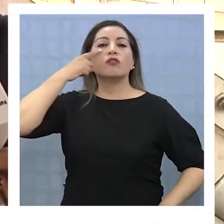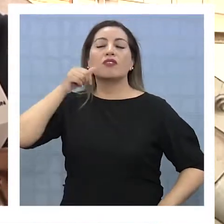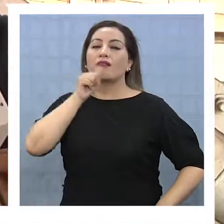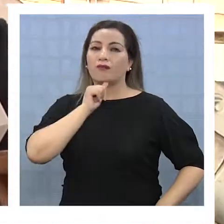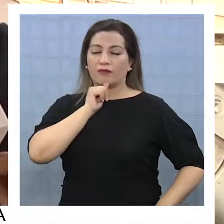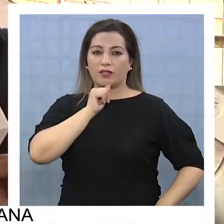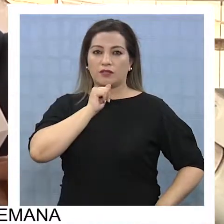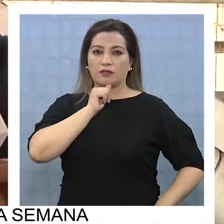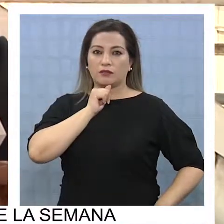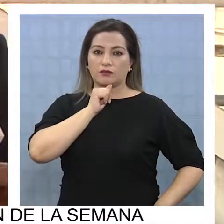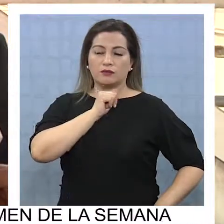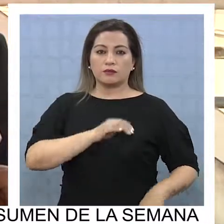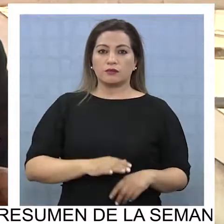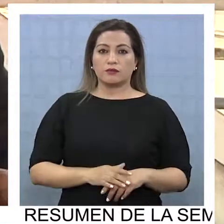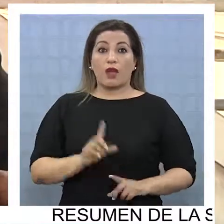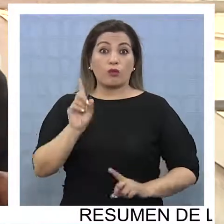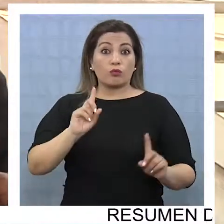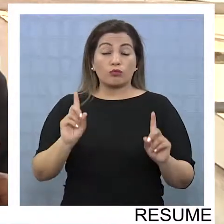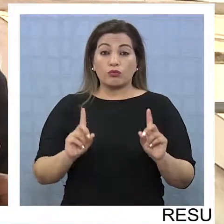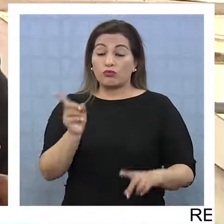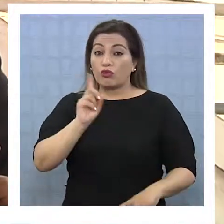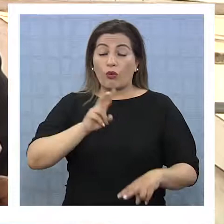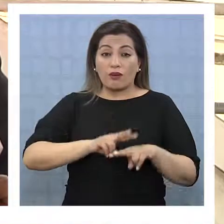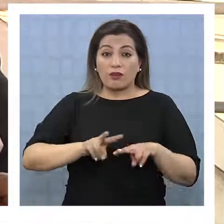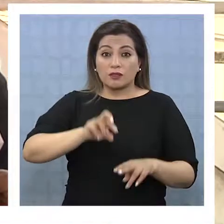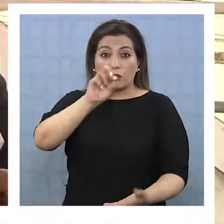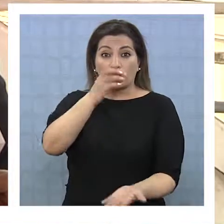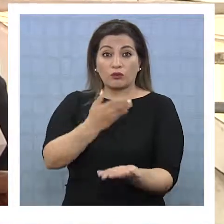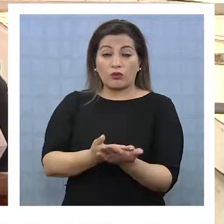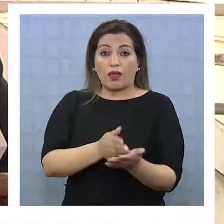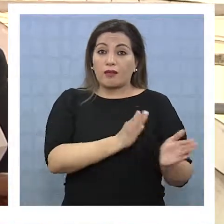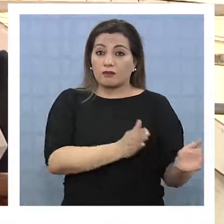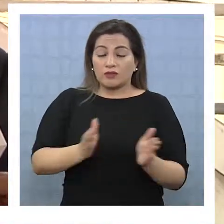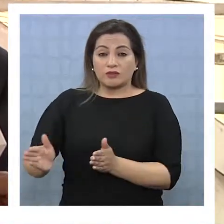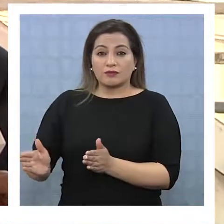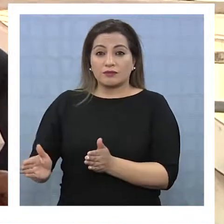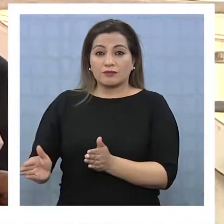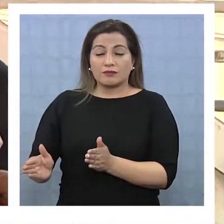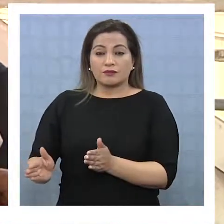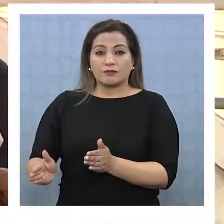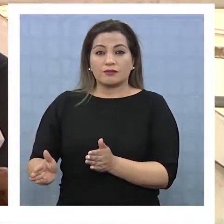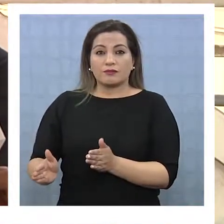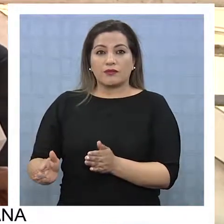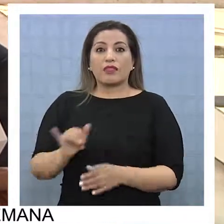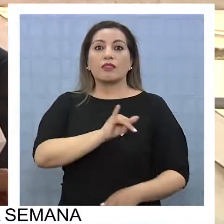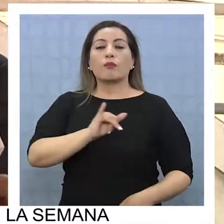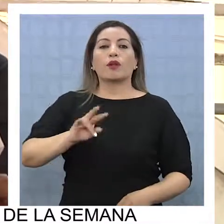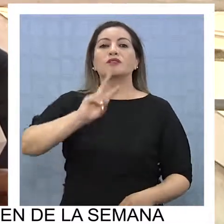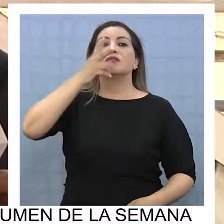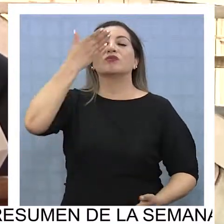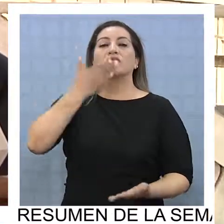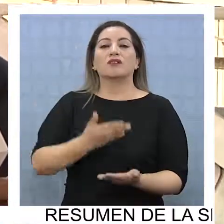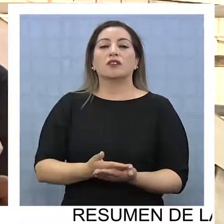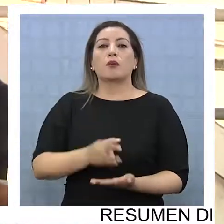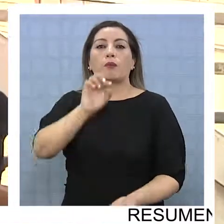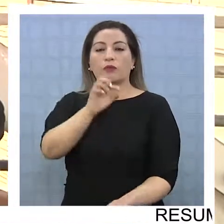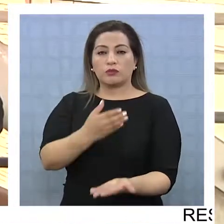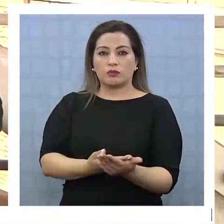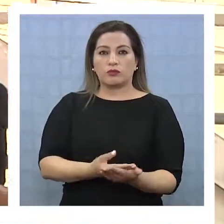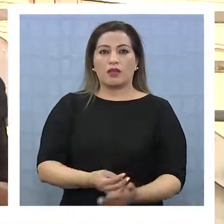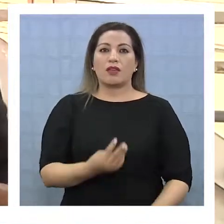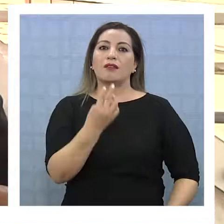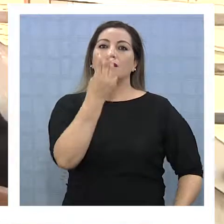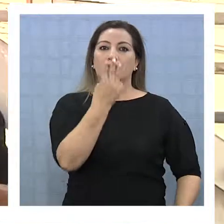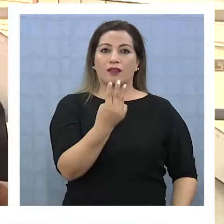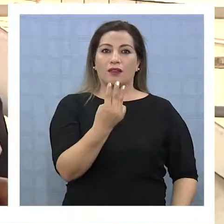restan, porque quienes no hagan la postulación dentro de este proceso, hay una segunda etapa de postulación que es entre el